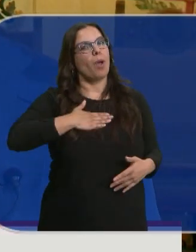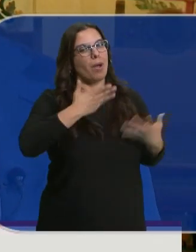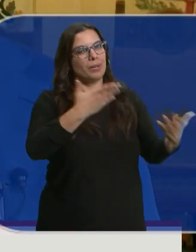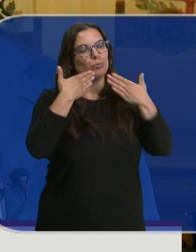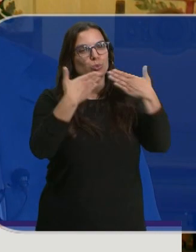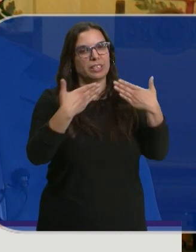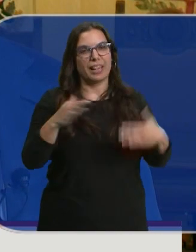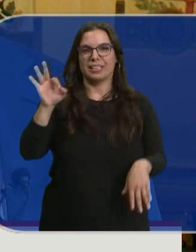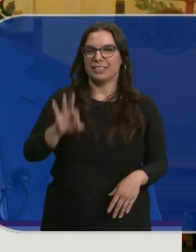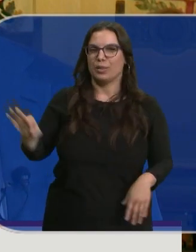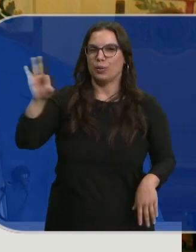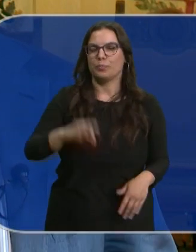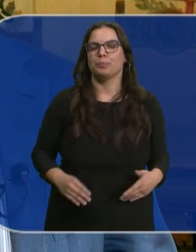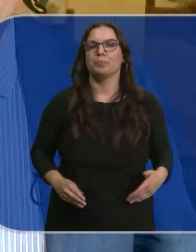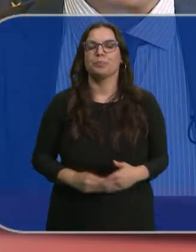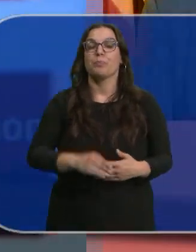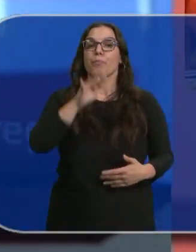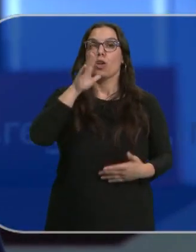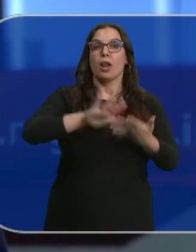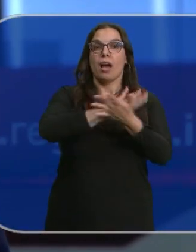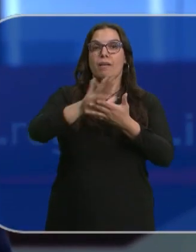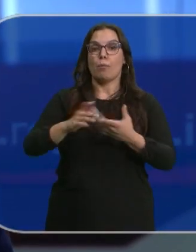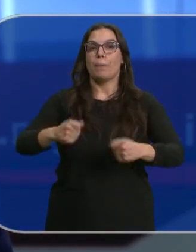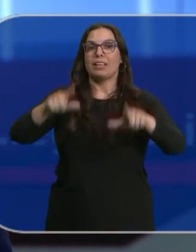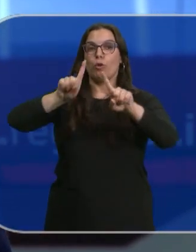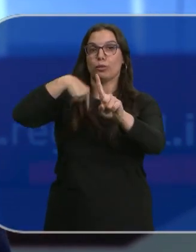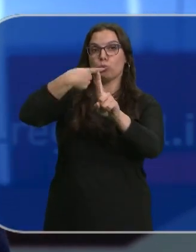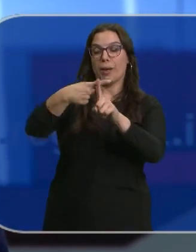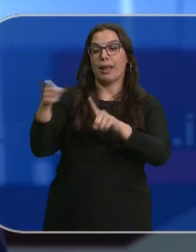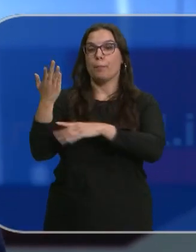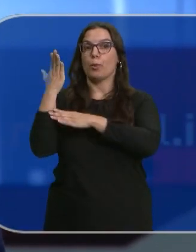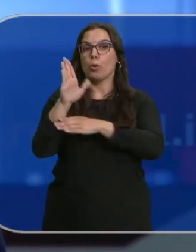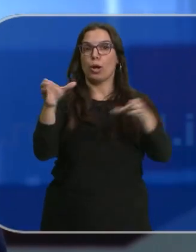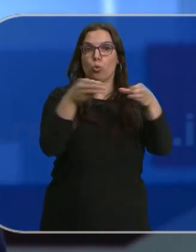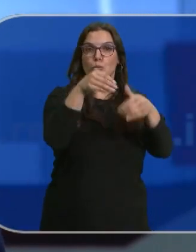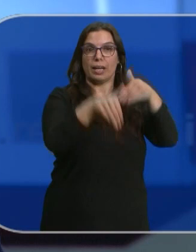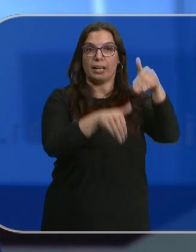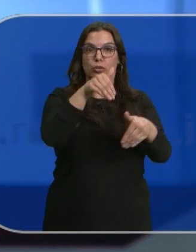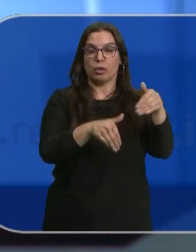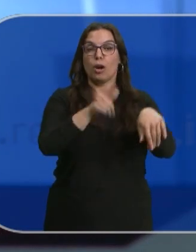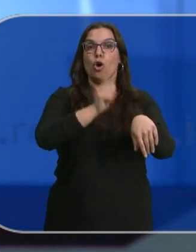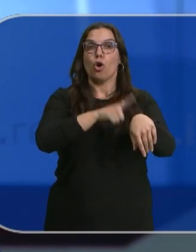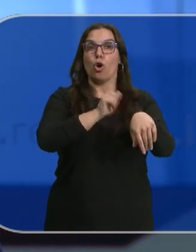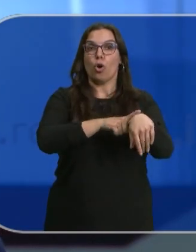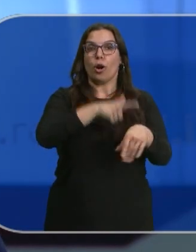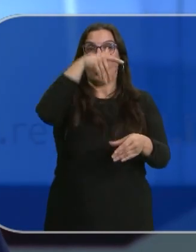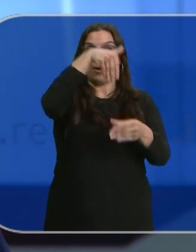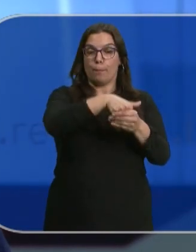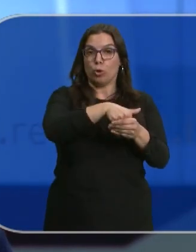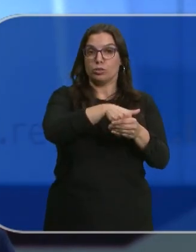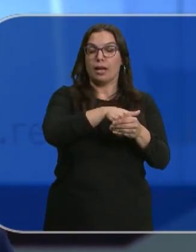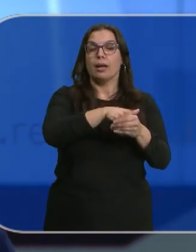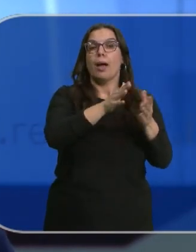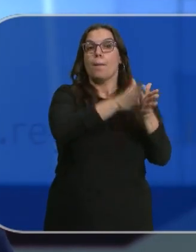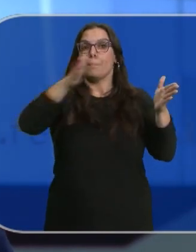muy amables. Muchísimas gracias. Hasta luego. Les hablamos ahora de Sumar, que va a proponer a la Junta Electoral que amplíe el horario de votación este 23 de